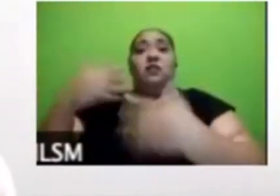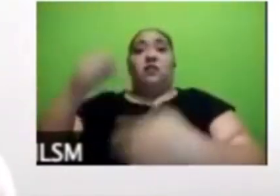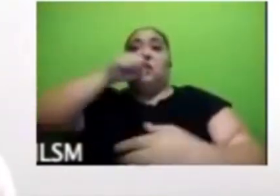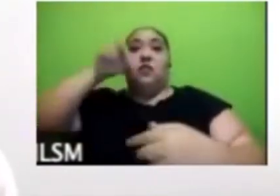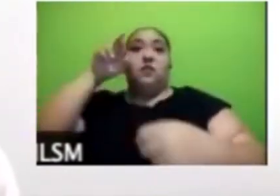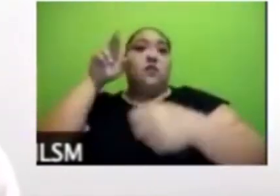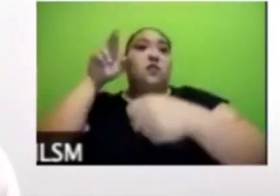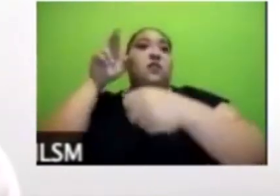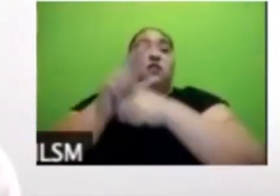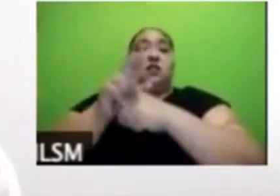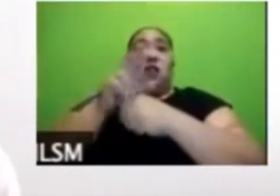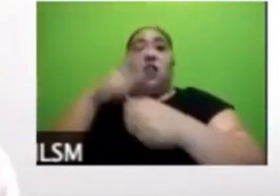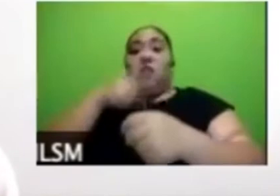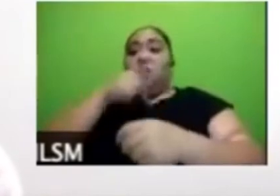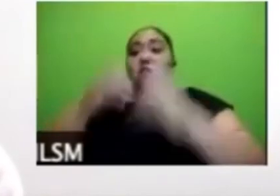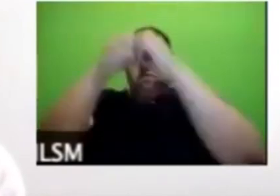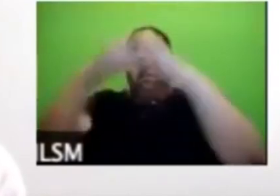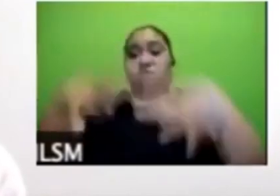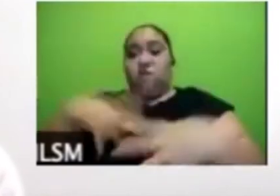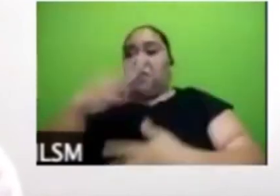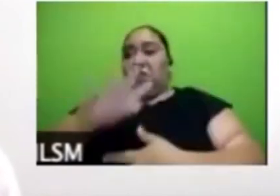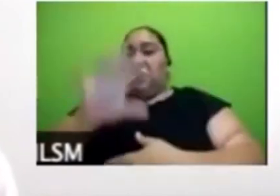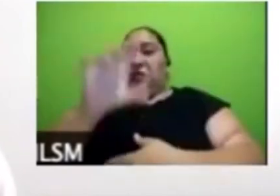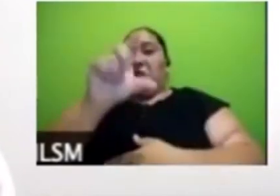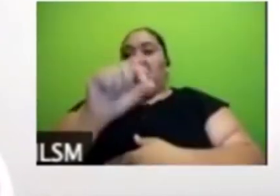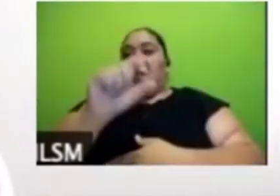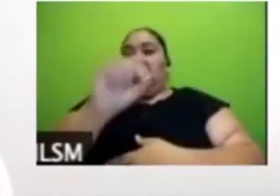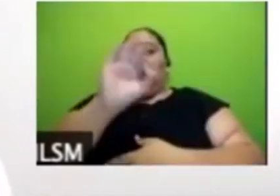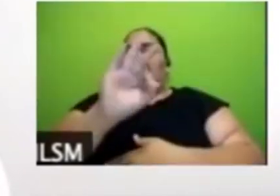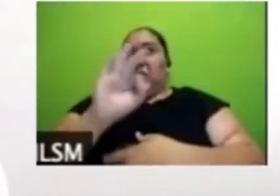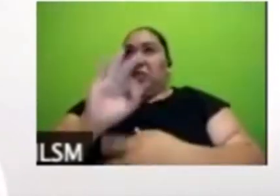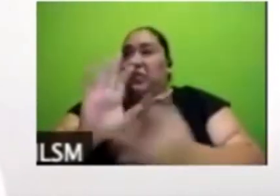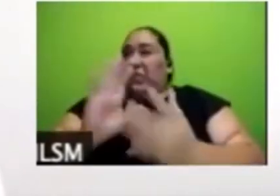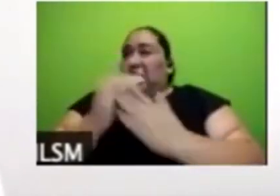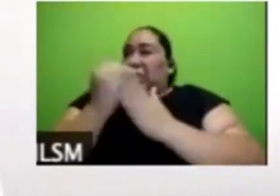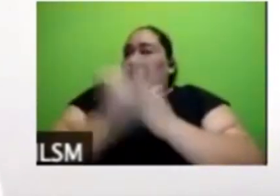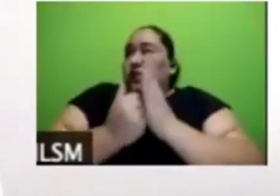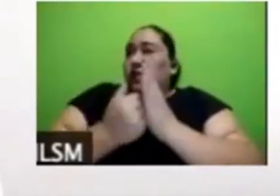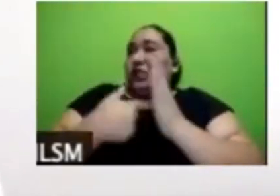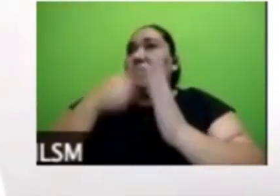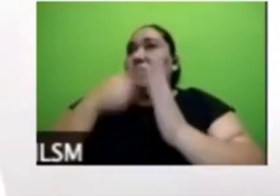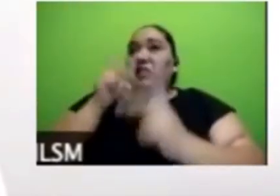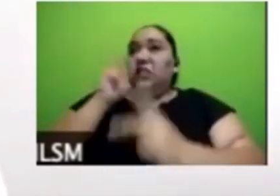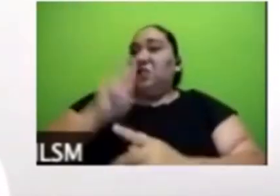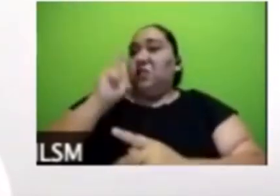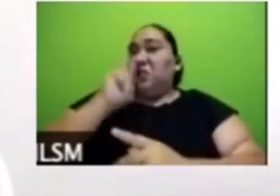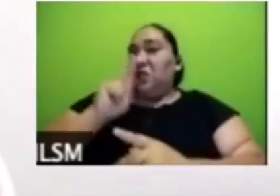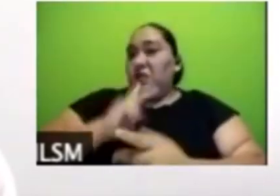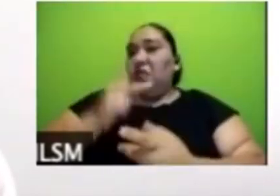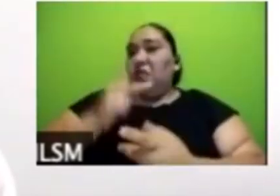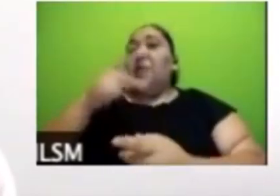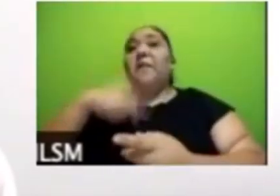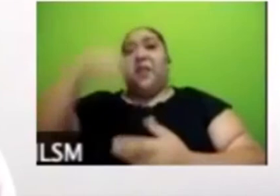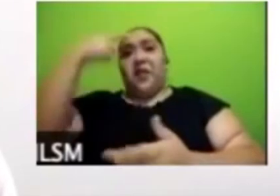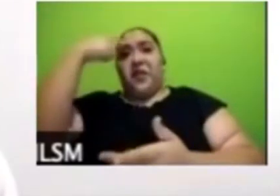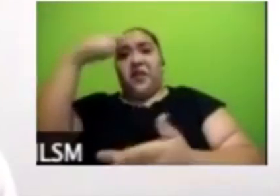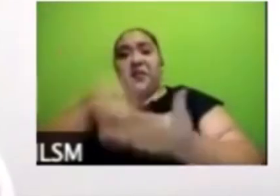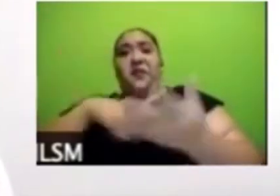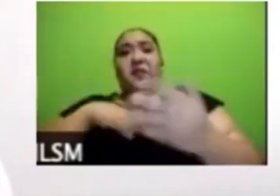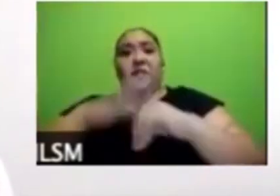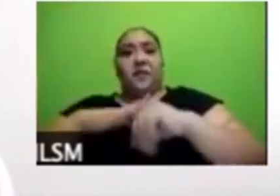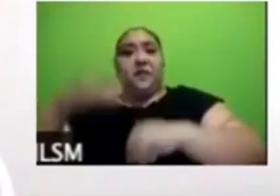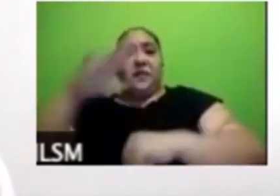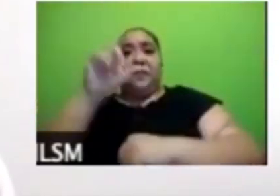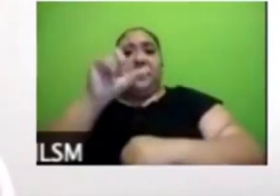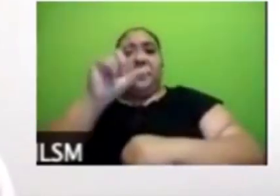credibilidad pero se notó un aumento en la aprobación de la forma en que el desobrador ha manejado el tema y ahorita encontramos un límite